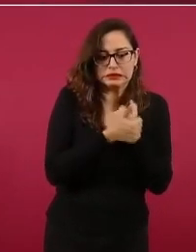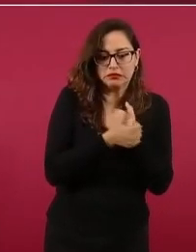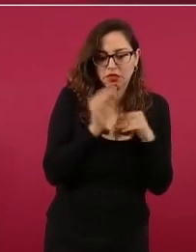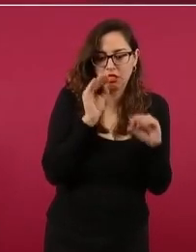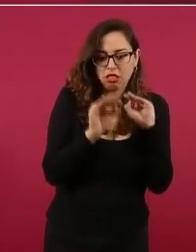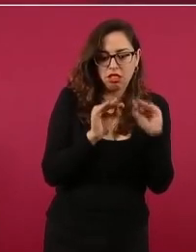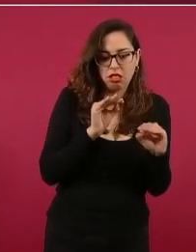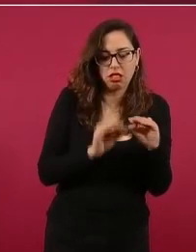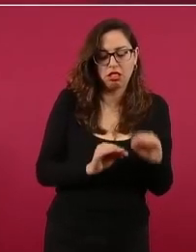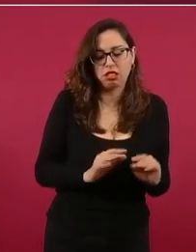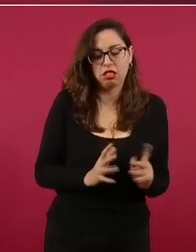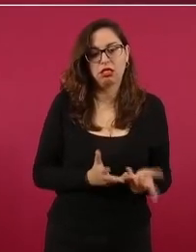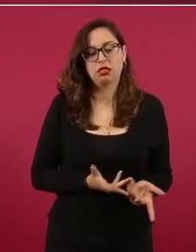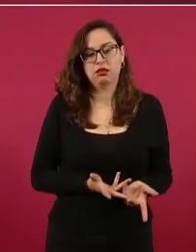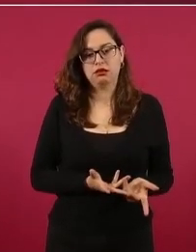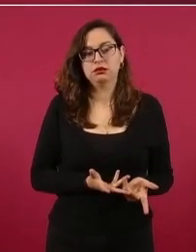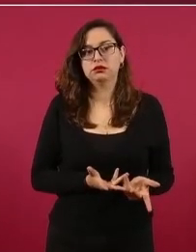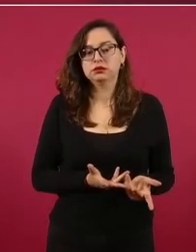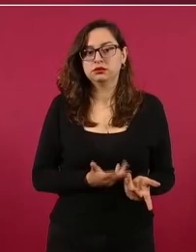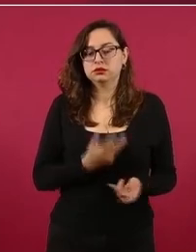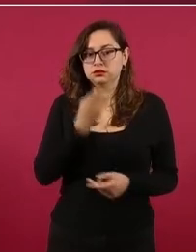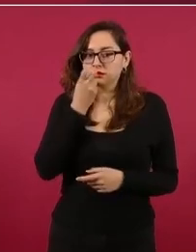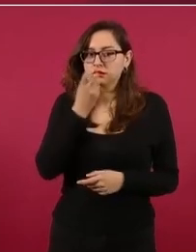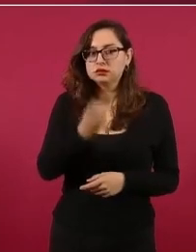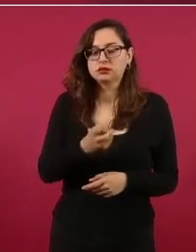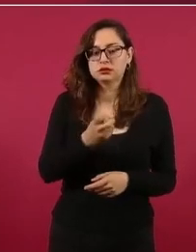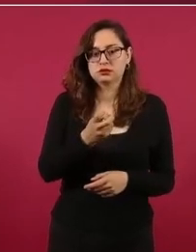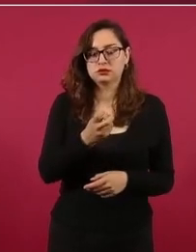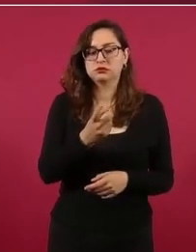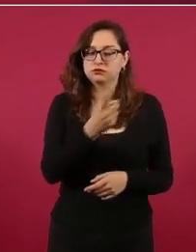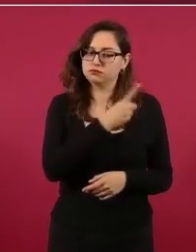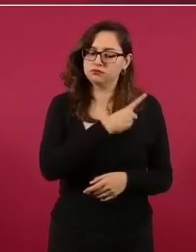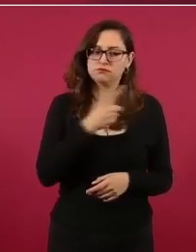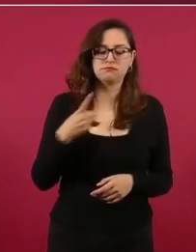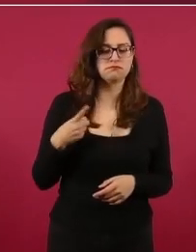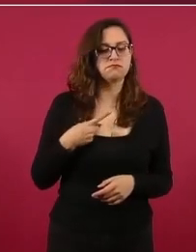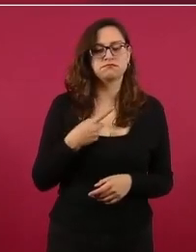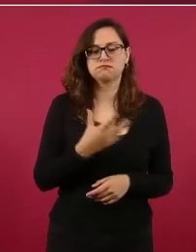los hechos?